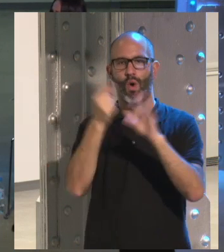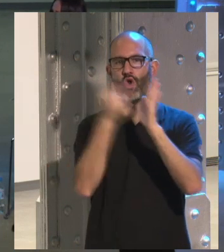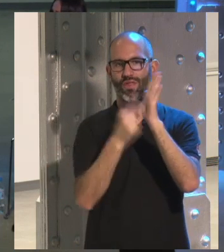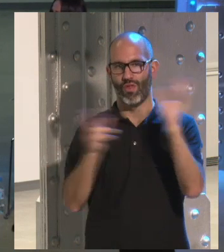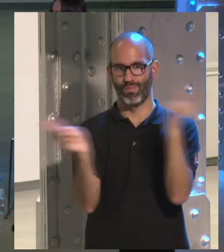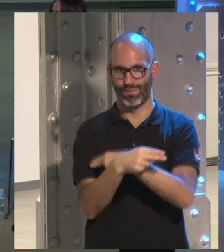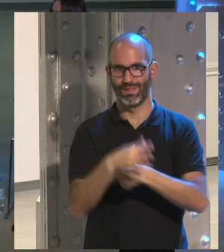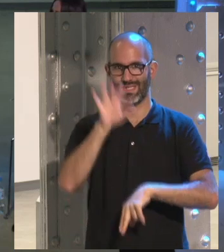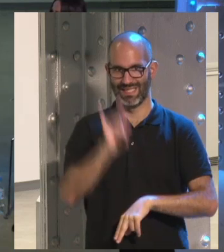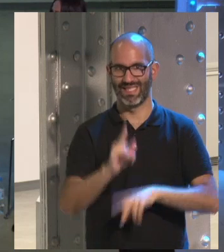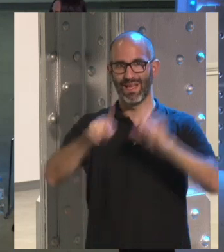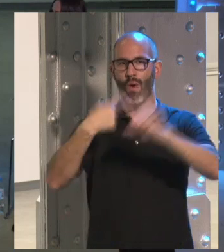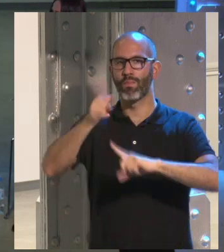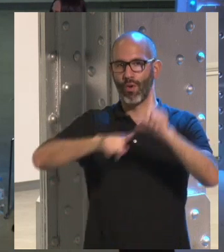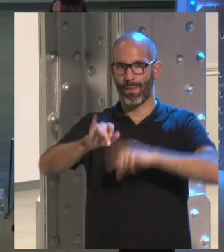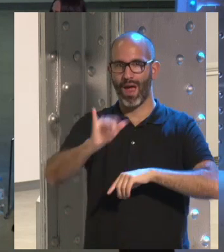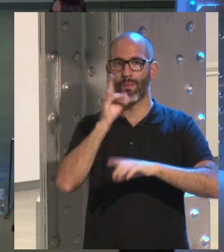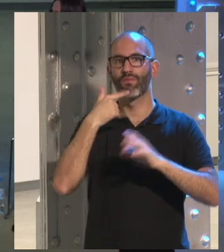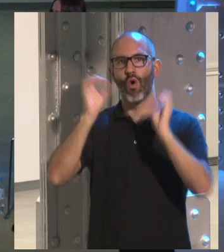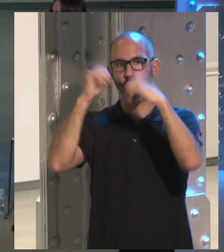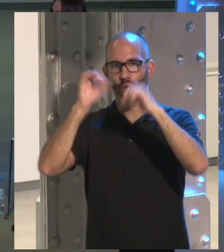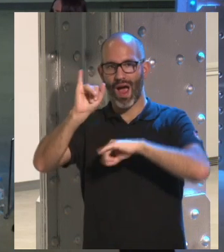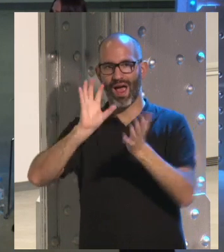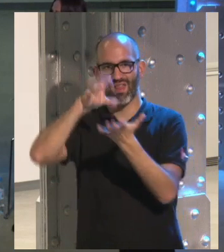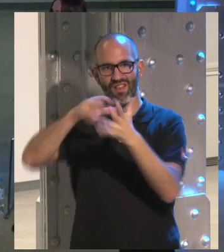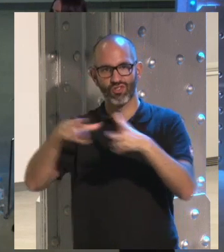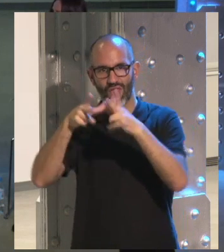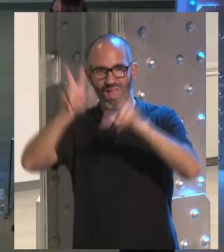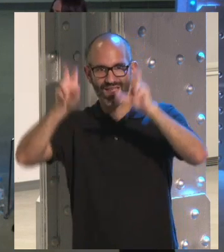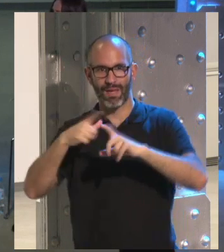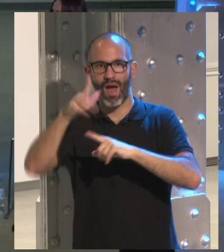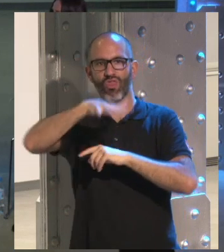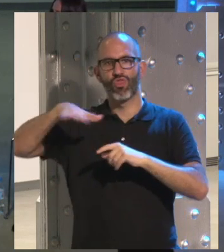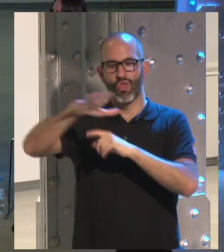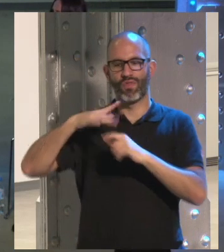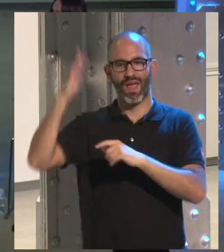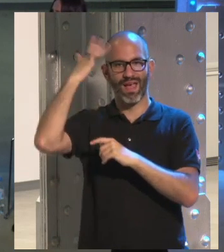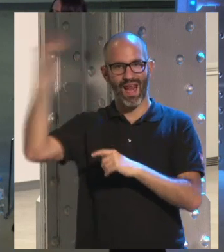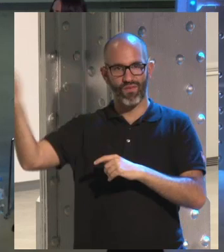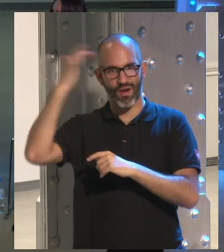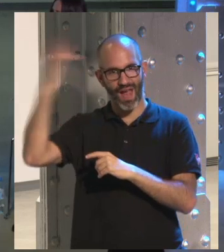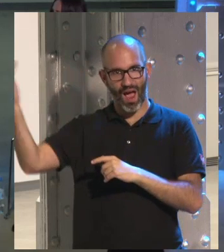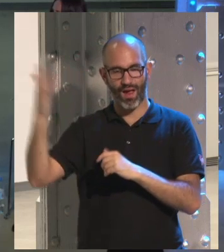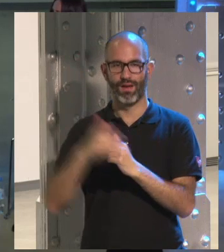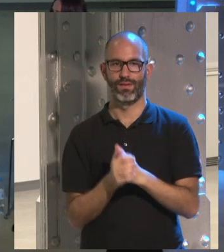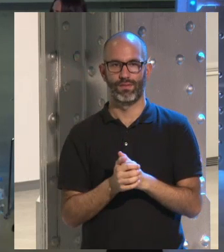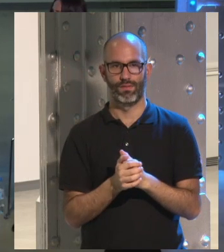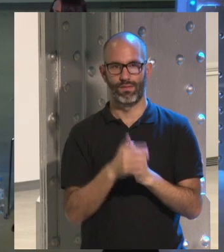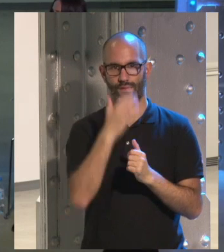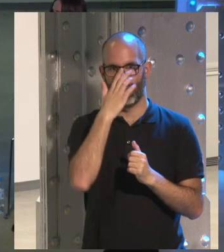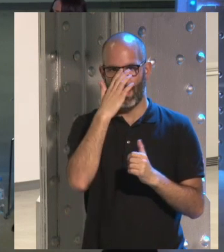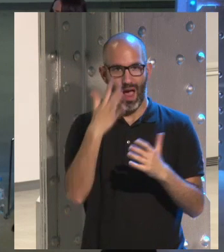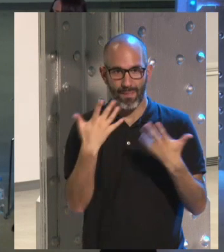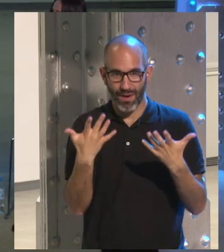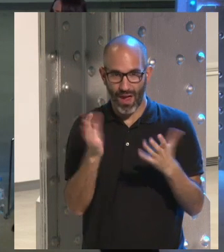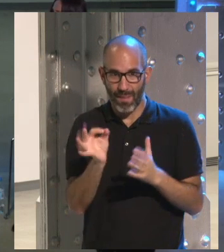y probablemente tendríamos un problema porque Google tiene su sede social en Mountain View, California. Entonces, vale, resumiendo, tú imagínate que...